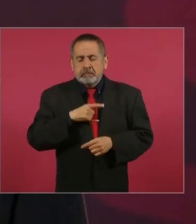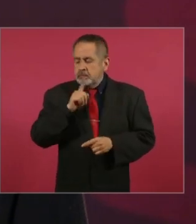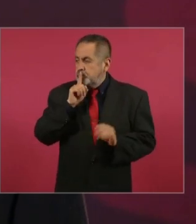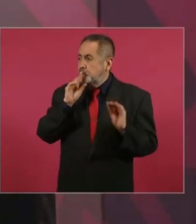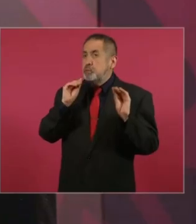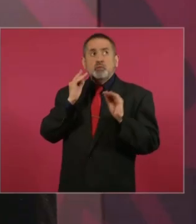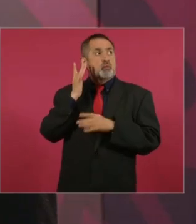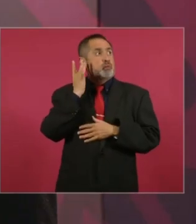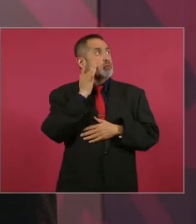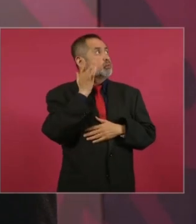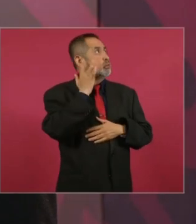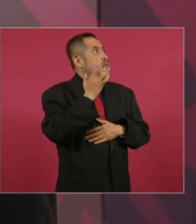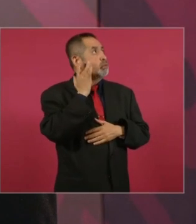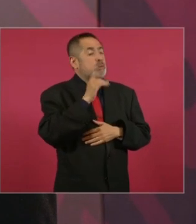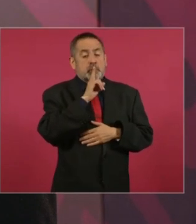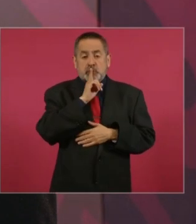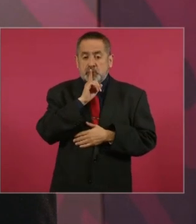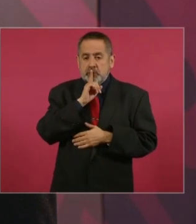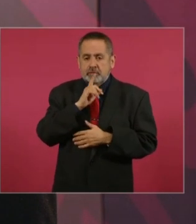calladas.